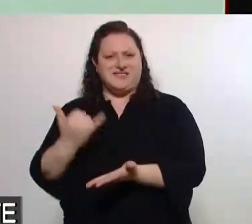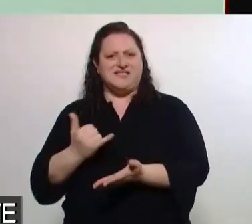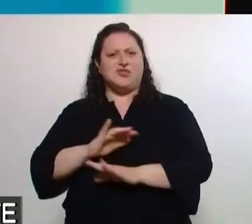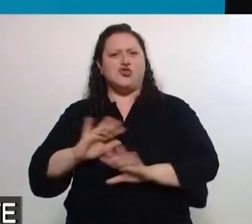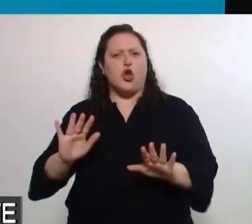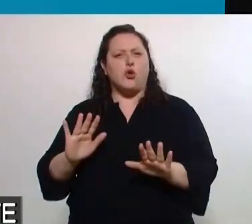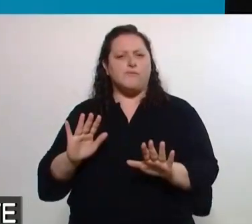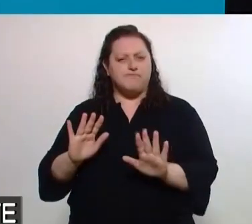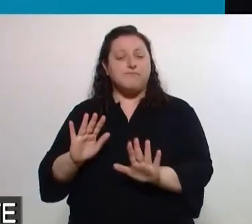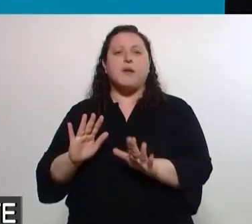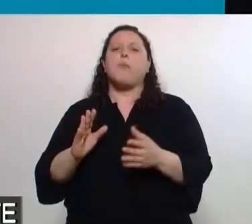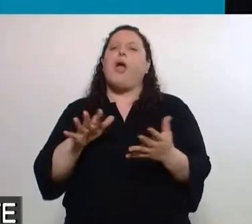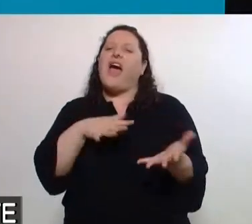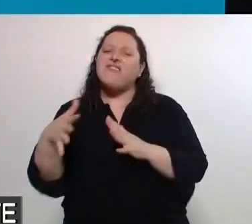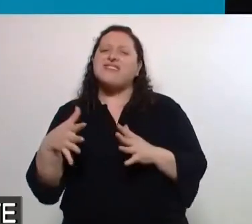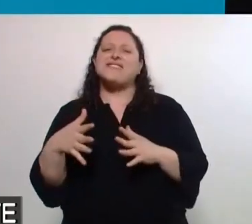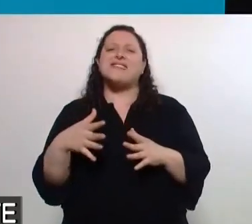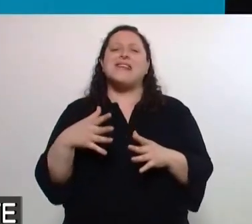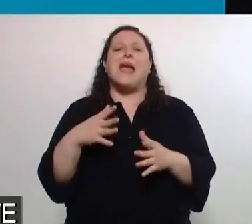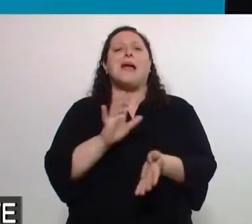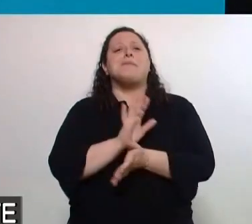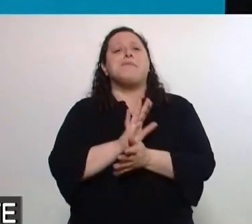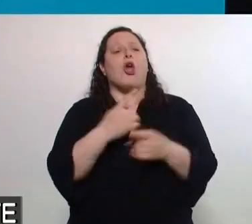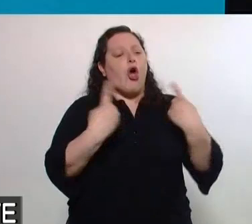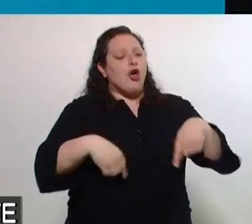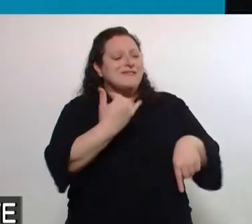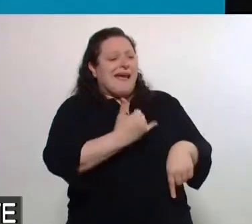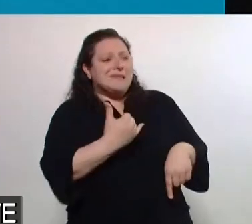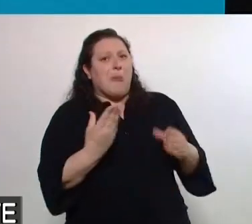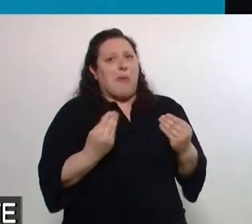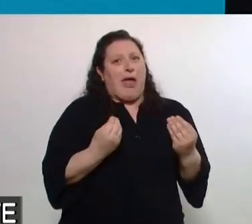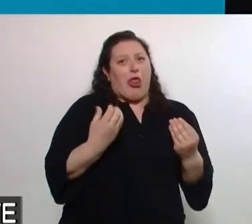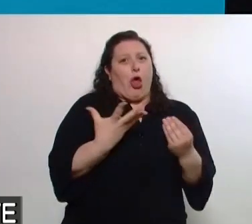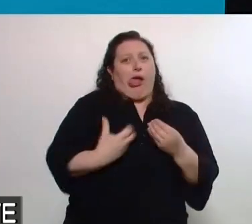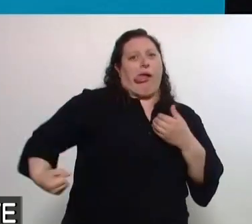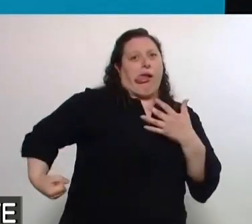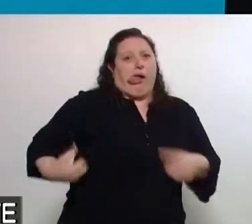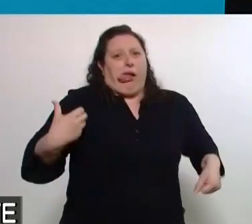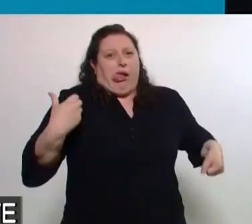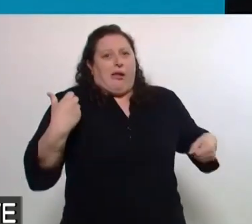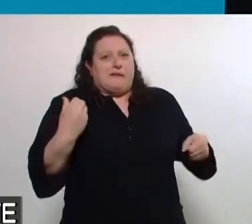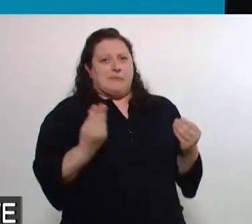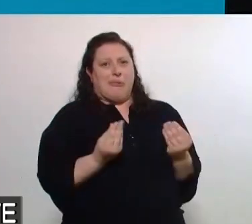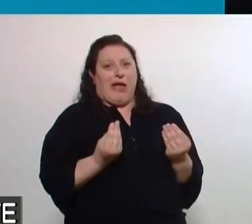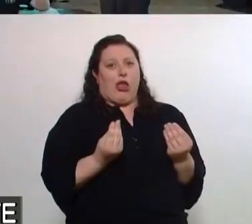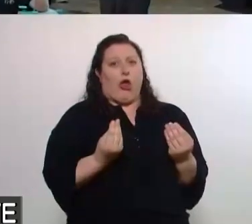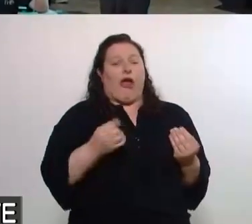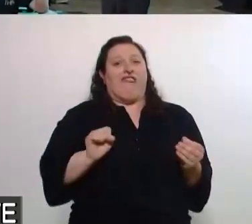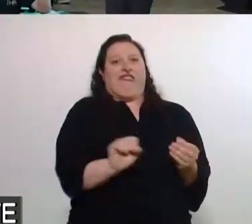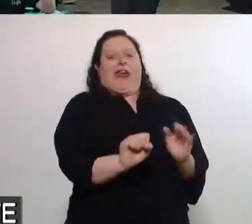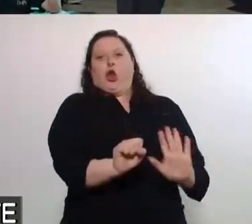el miedo a perder lo que uno tiene, funciona como freno